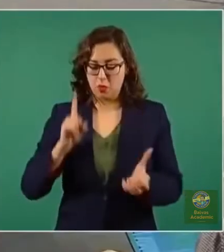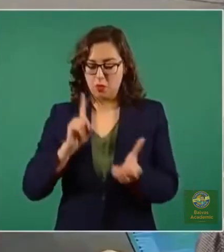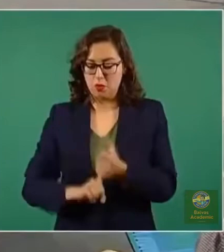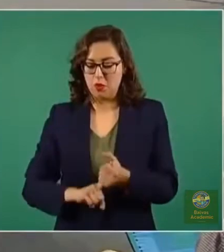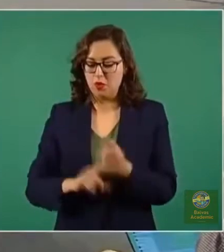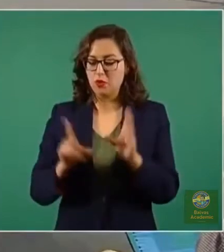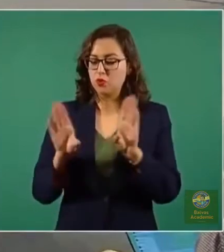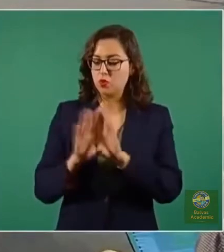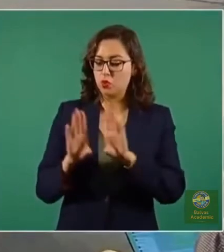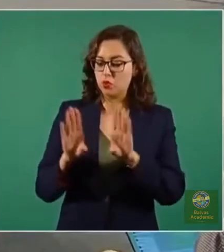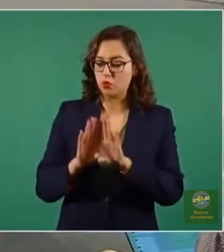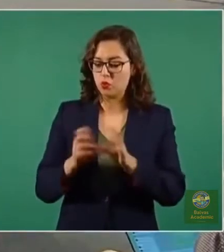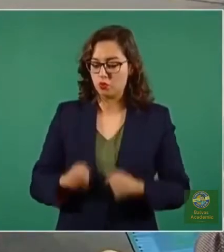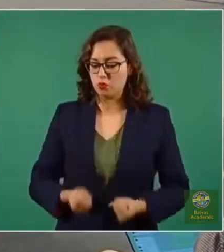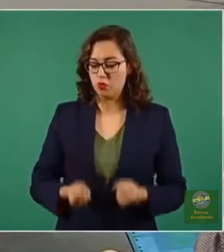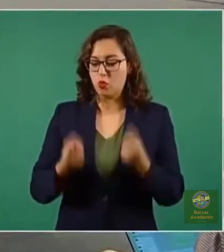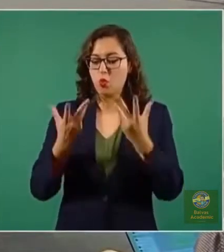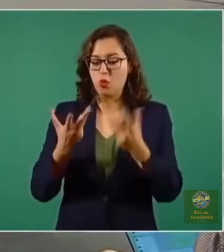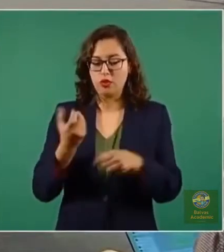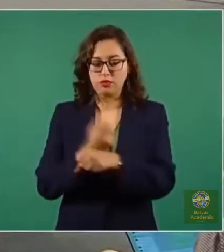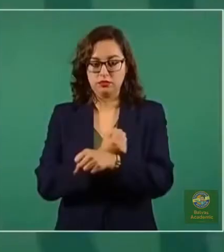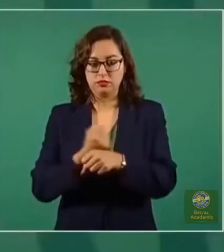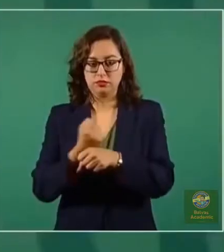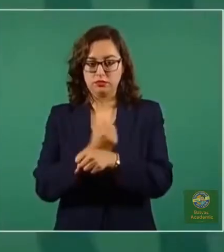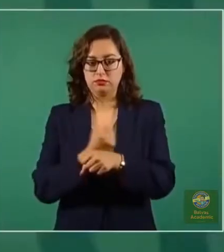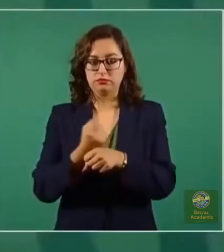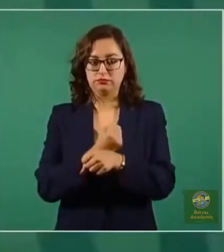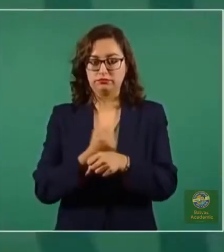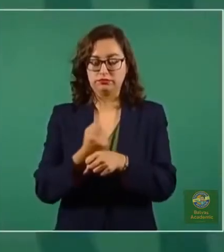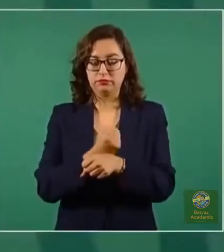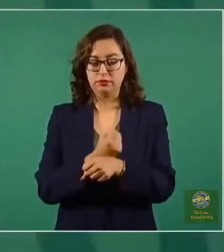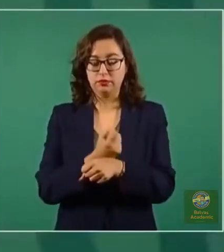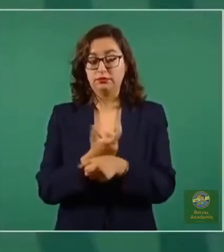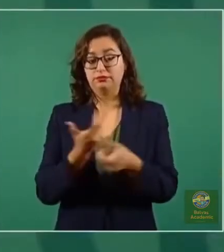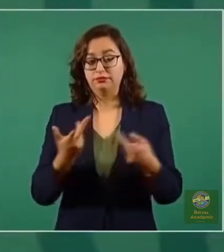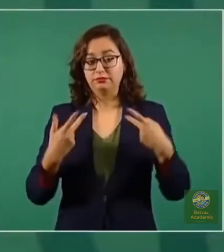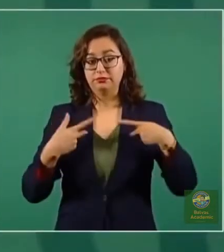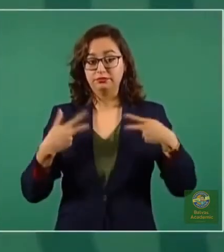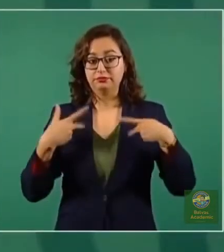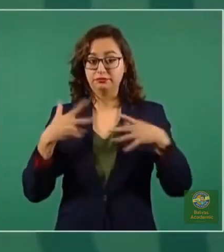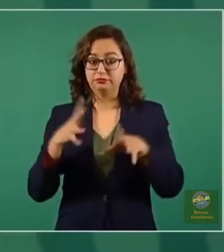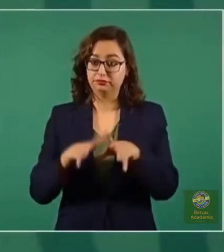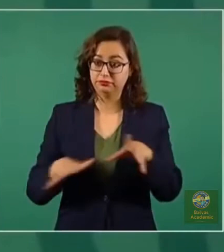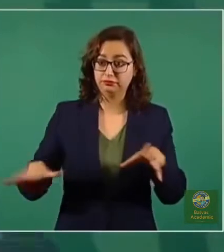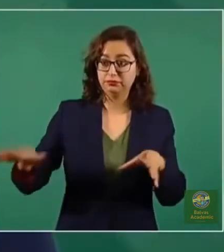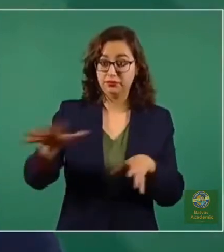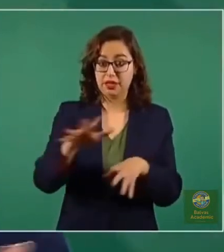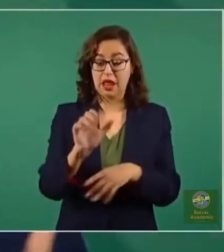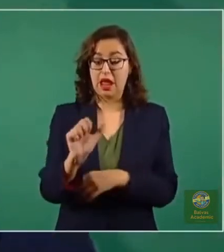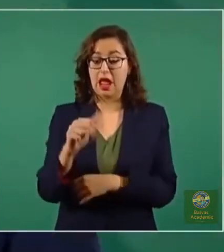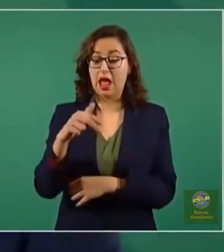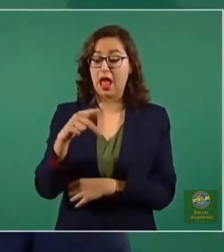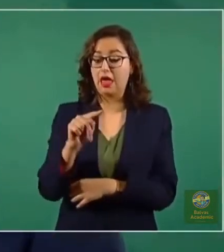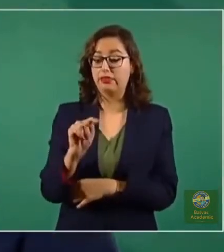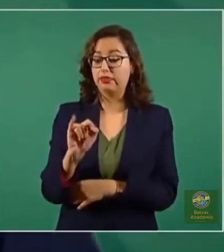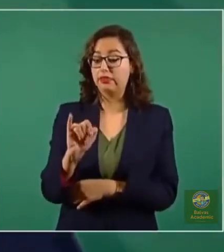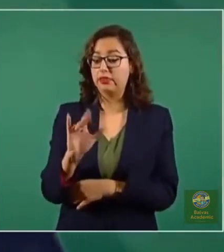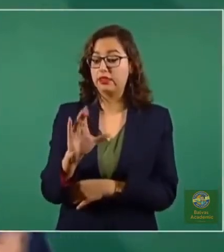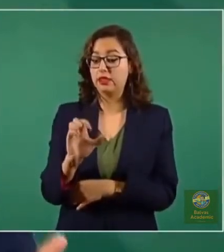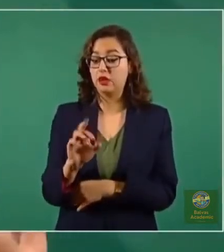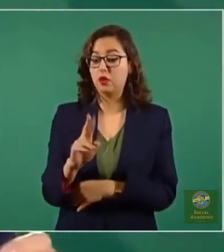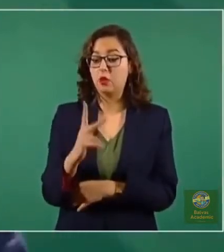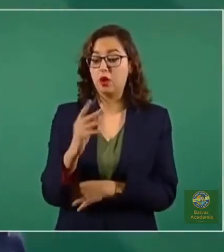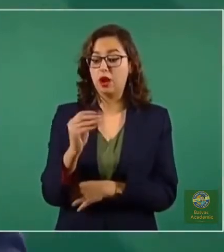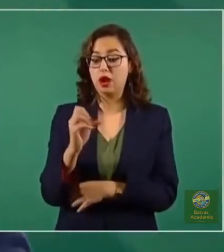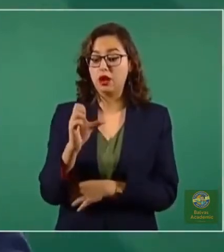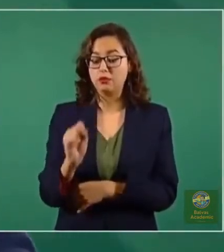la concentración de anticuerpos en sangre. Referencia genérica para todo el pueblo, los anticuerpos son las sustancias que están en la sangre,